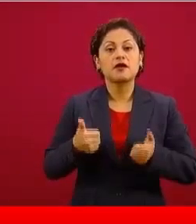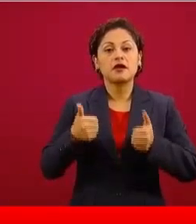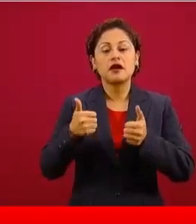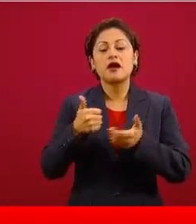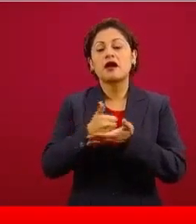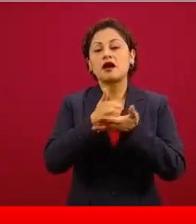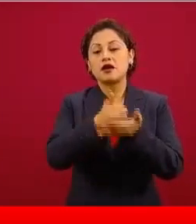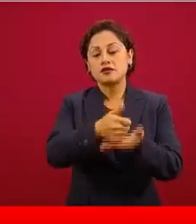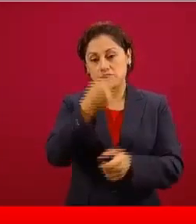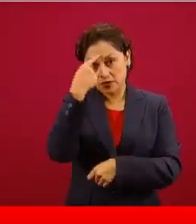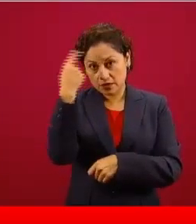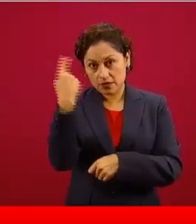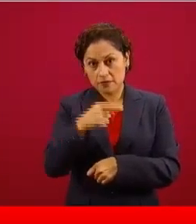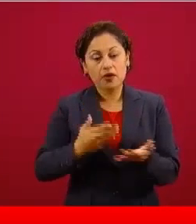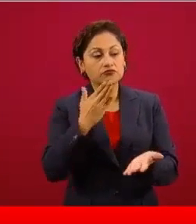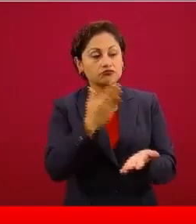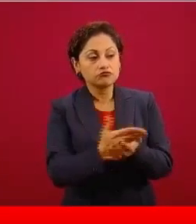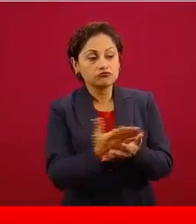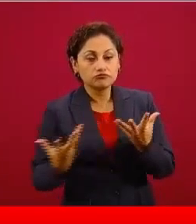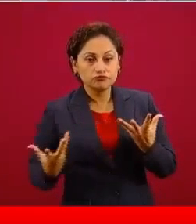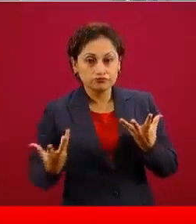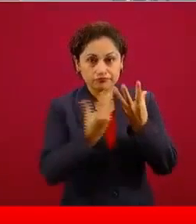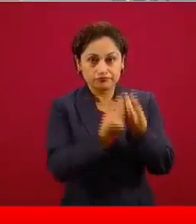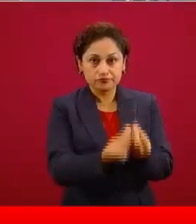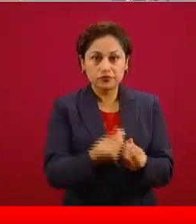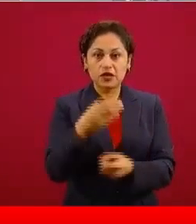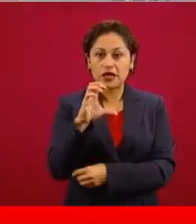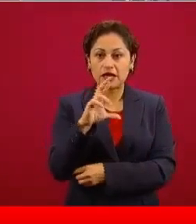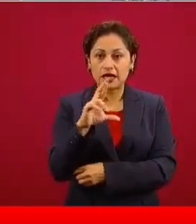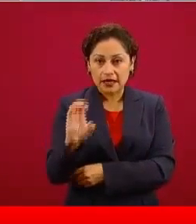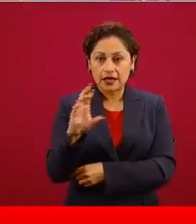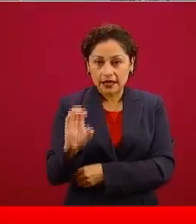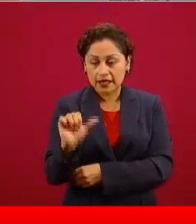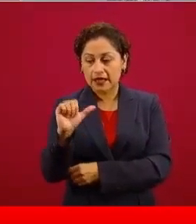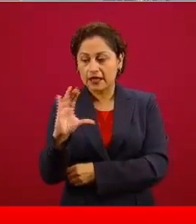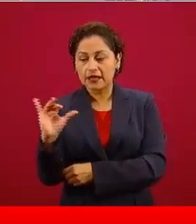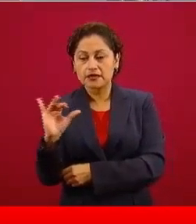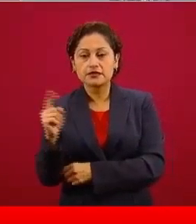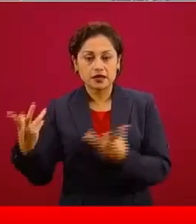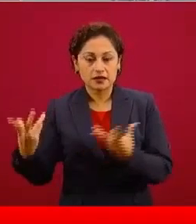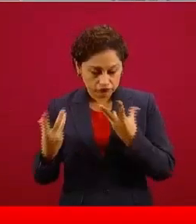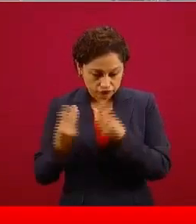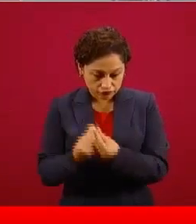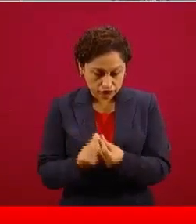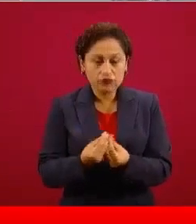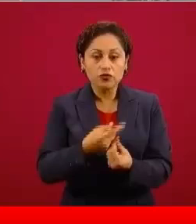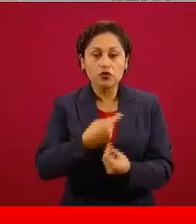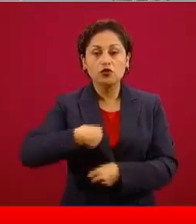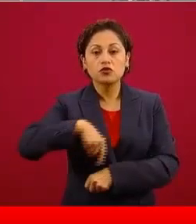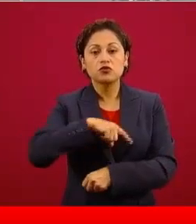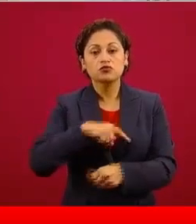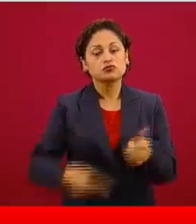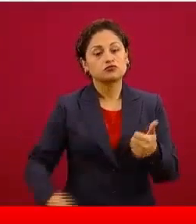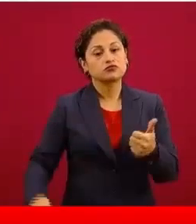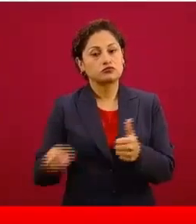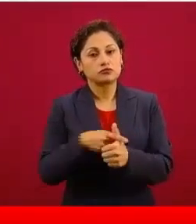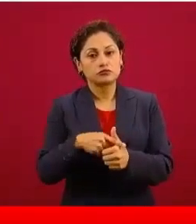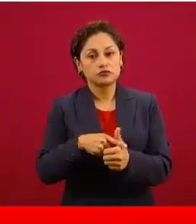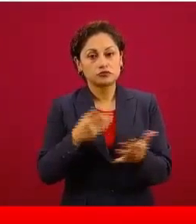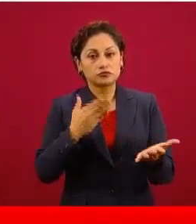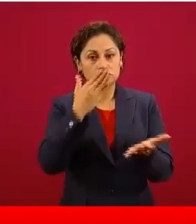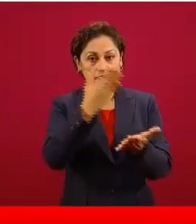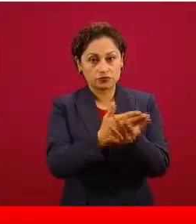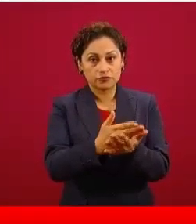conjunto con la CRE y la ASEA, atendimos primeramente 184